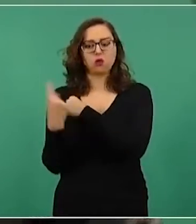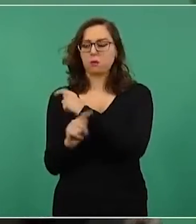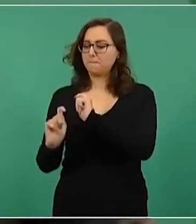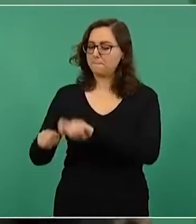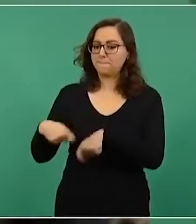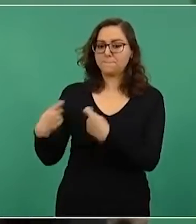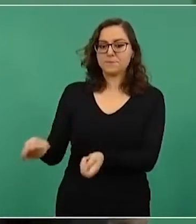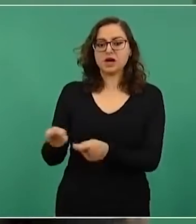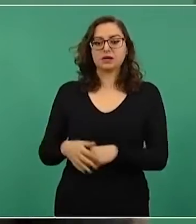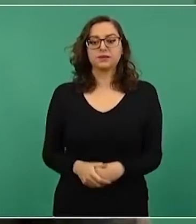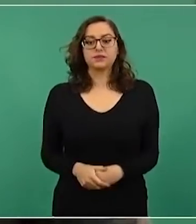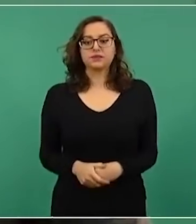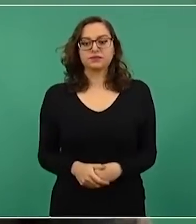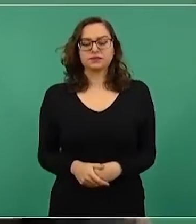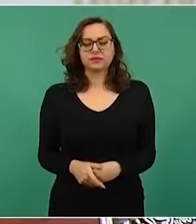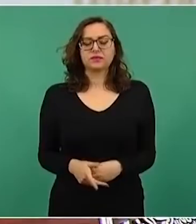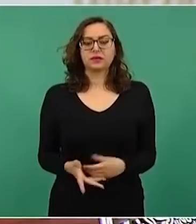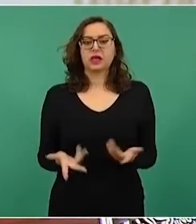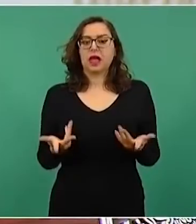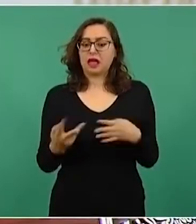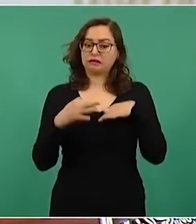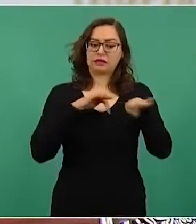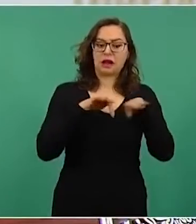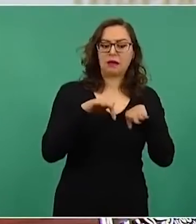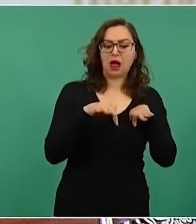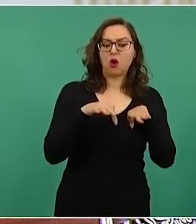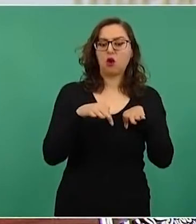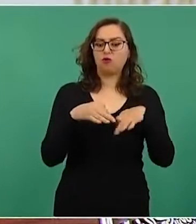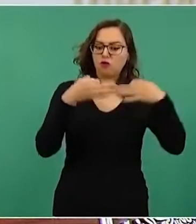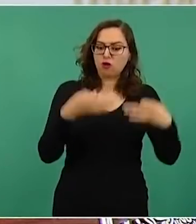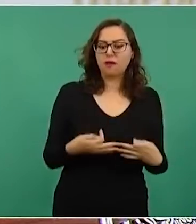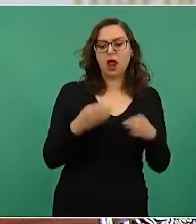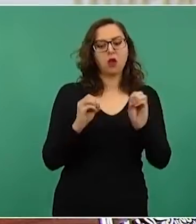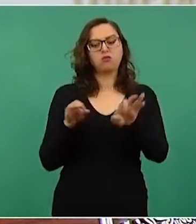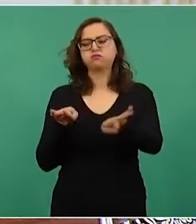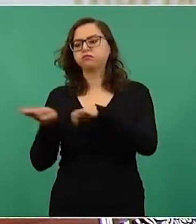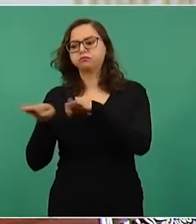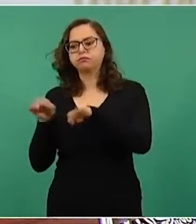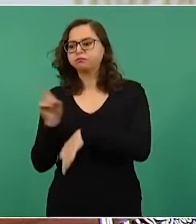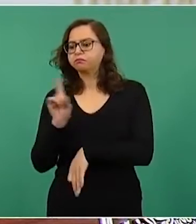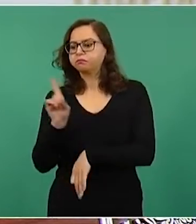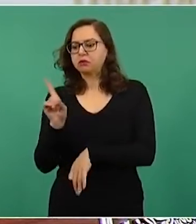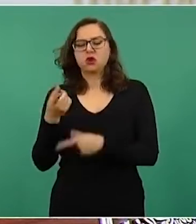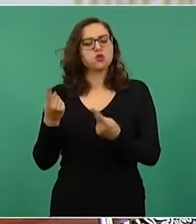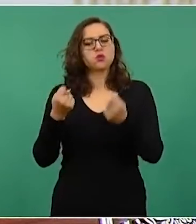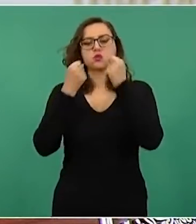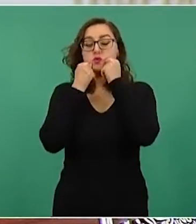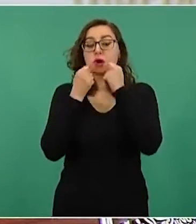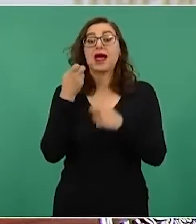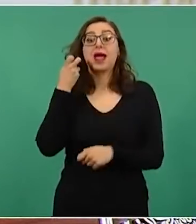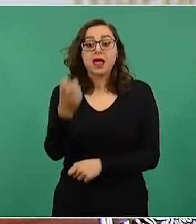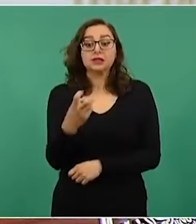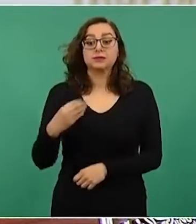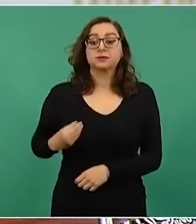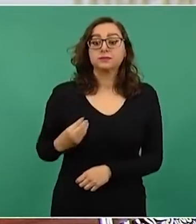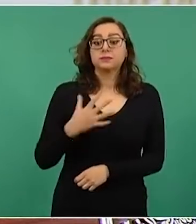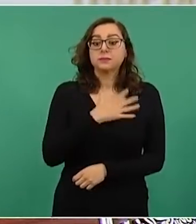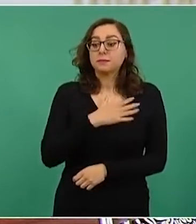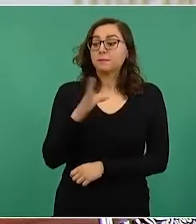se haya trabajado en una empresa o no. Eso es estado de bienestar,